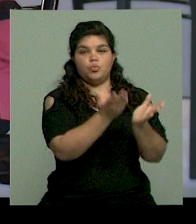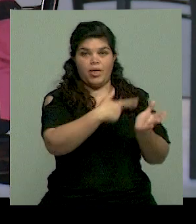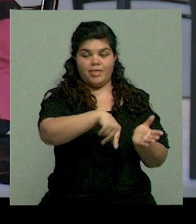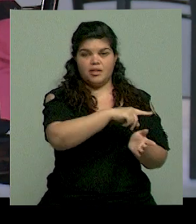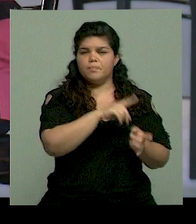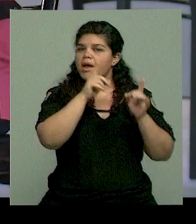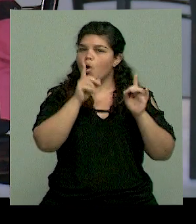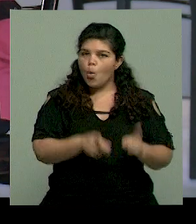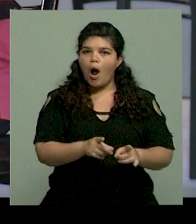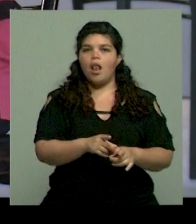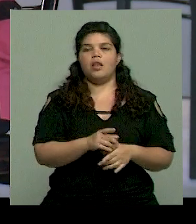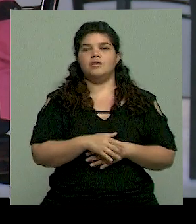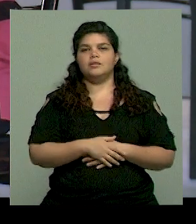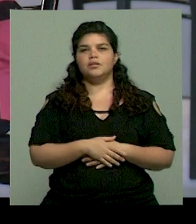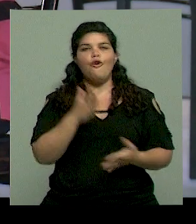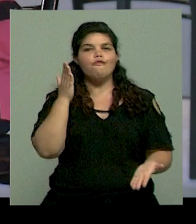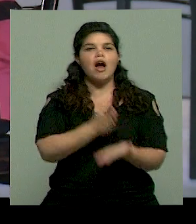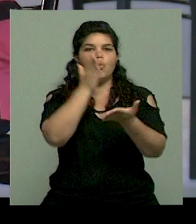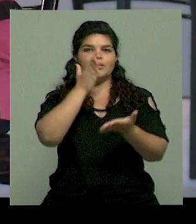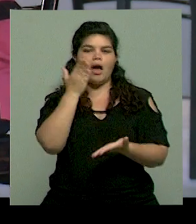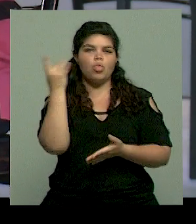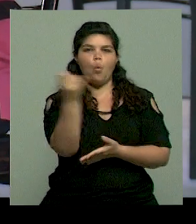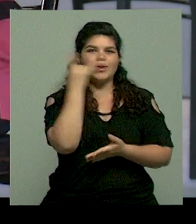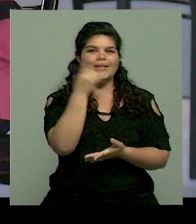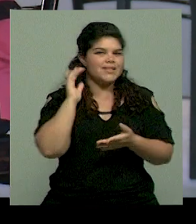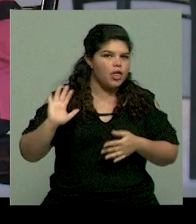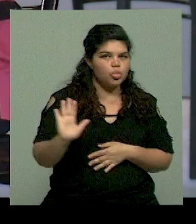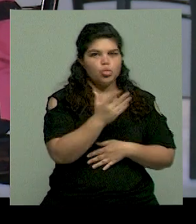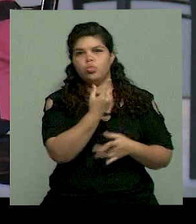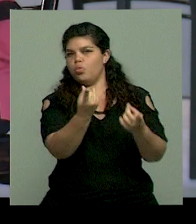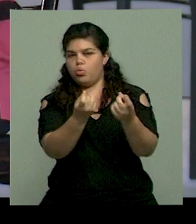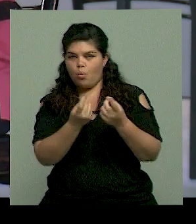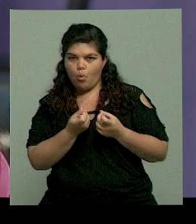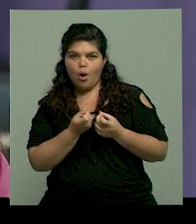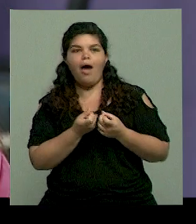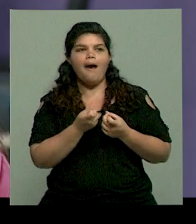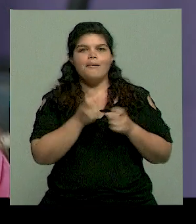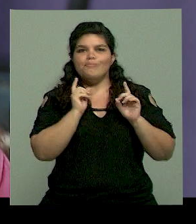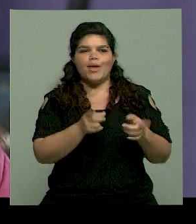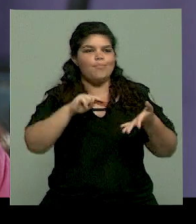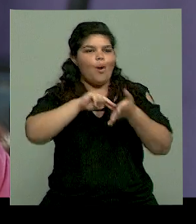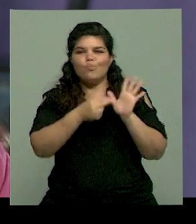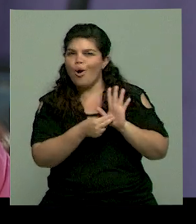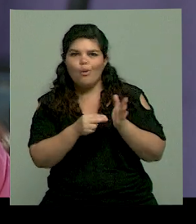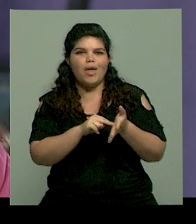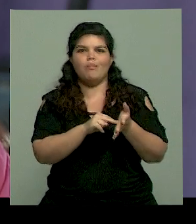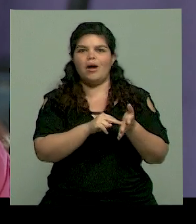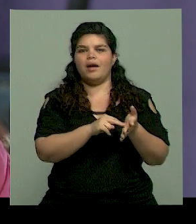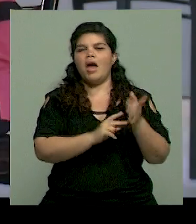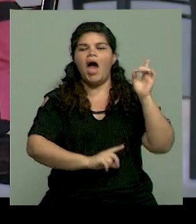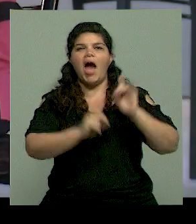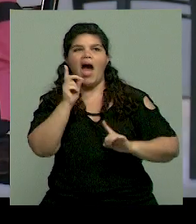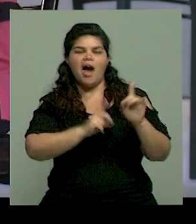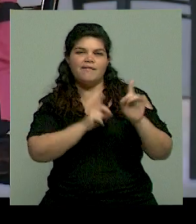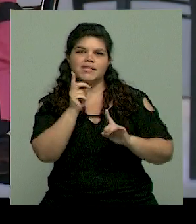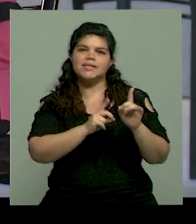de una universidad debe pasar tal vez por la misma problemática, esto de los excesos. No